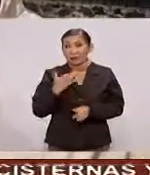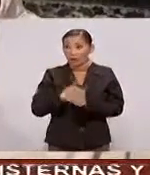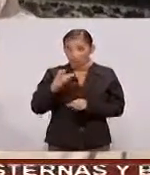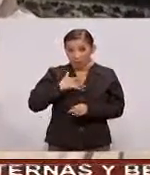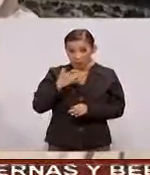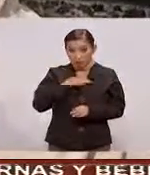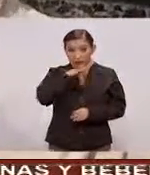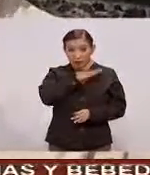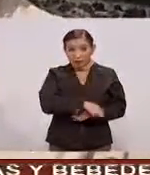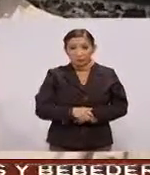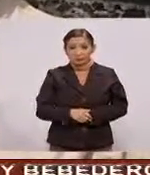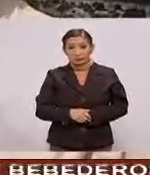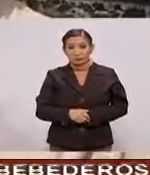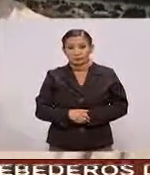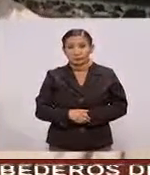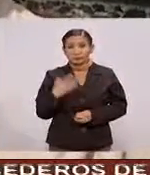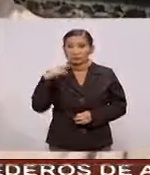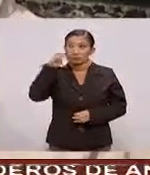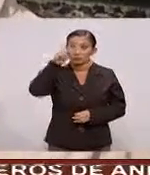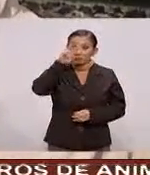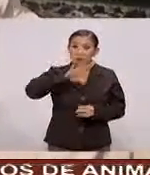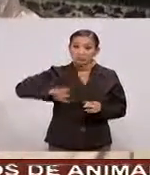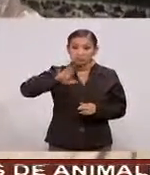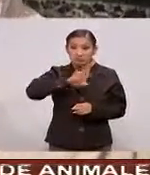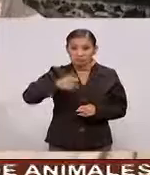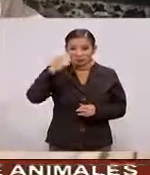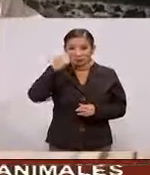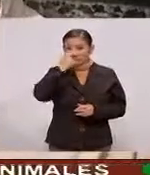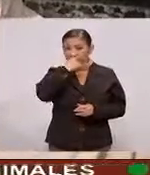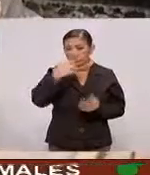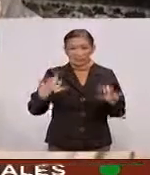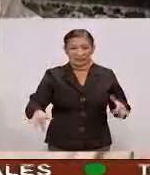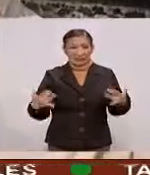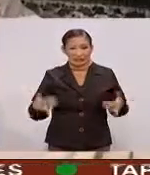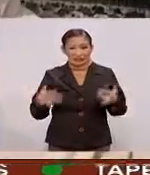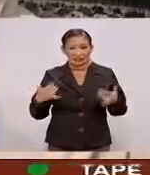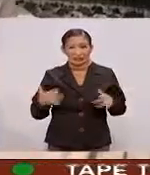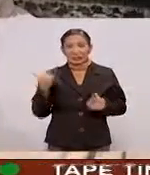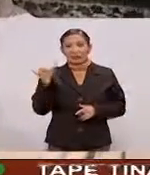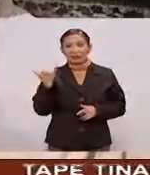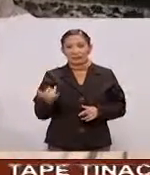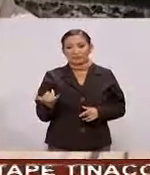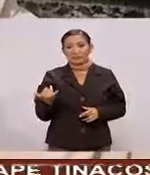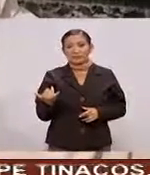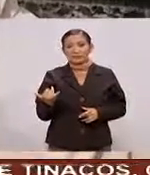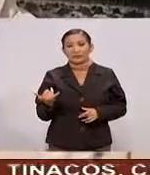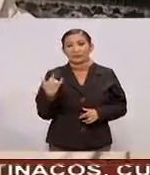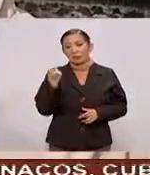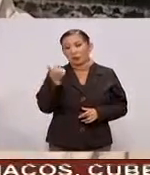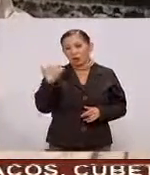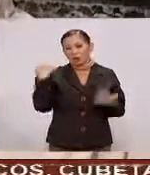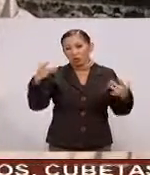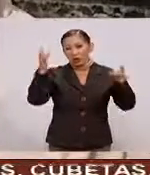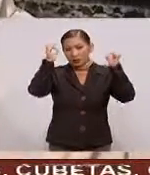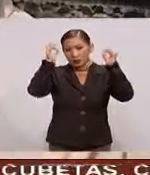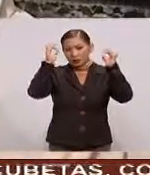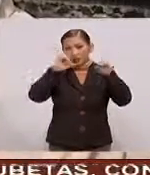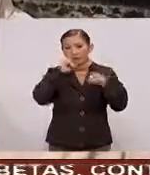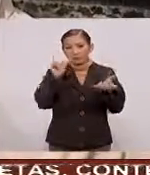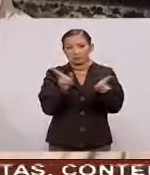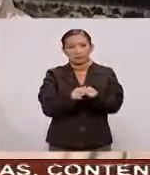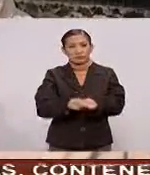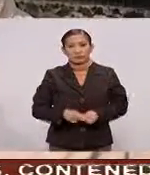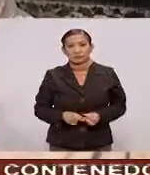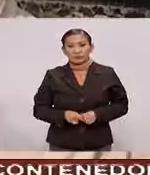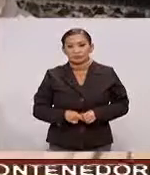no te has sentido mal? ¿Has corrido ayer? Me arden los ojos Y un poco de dolor de cabeza Nada más